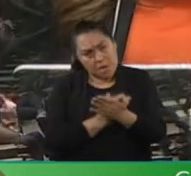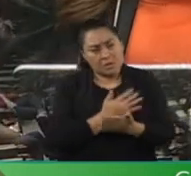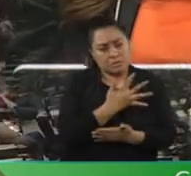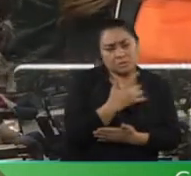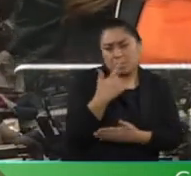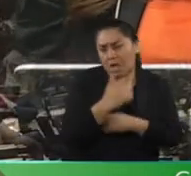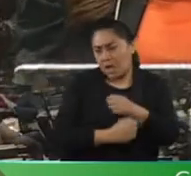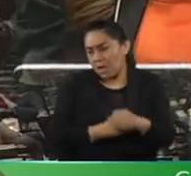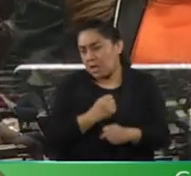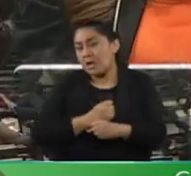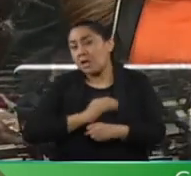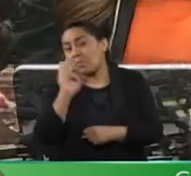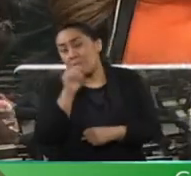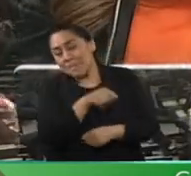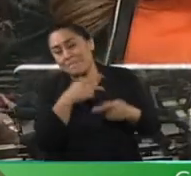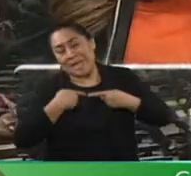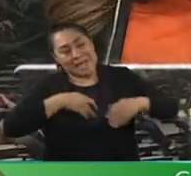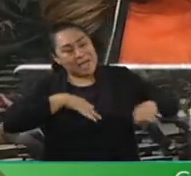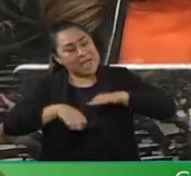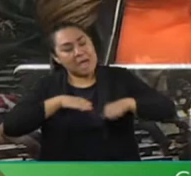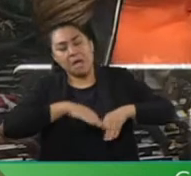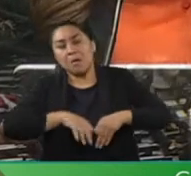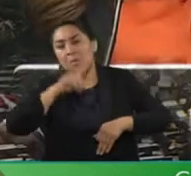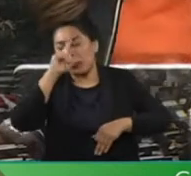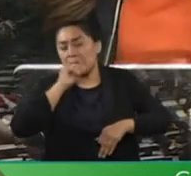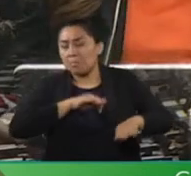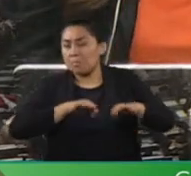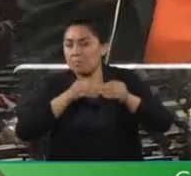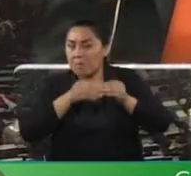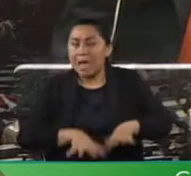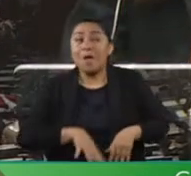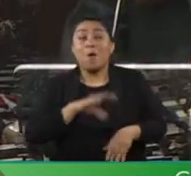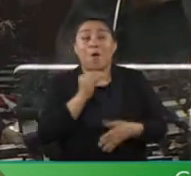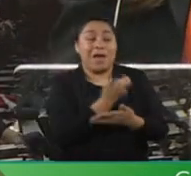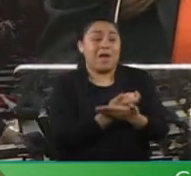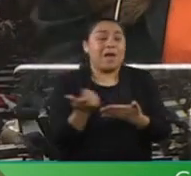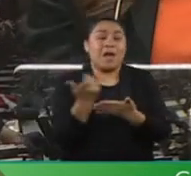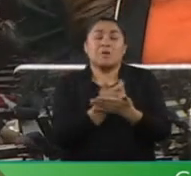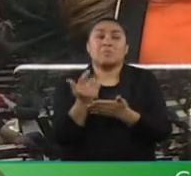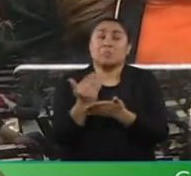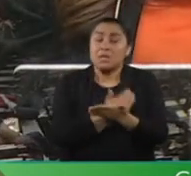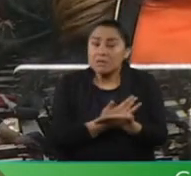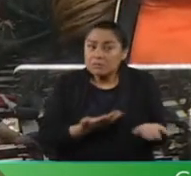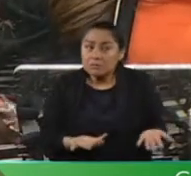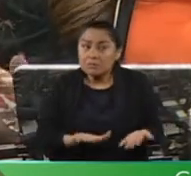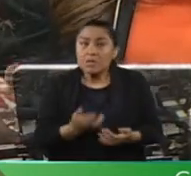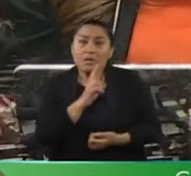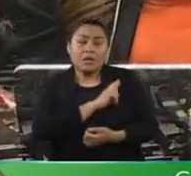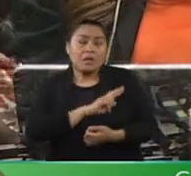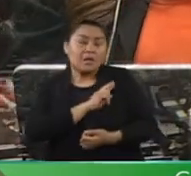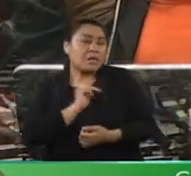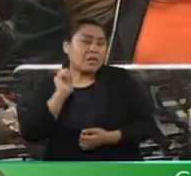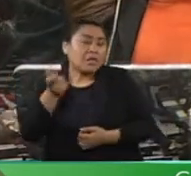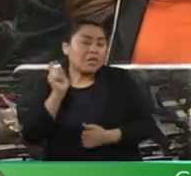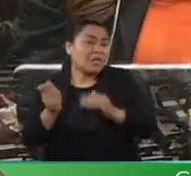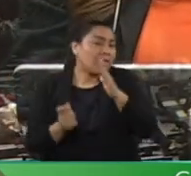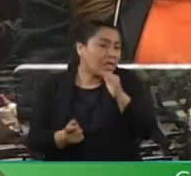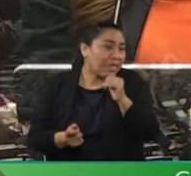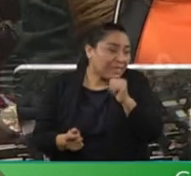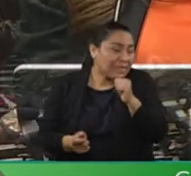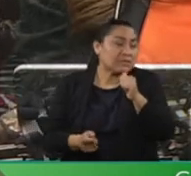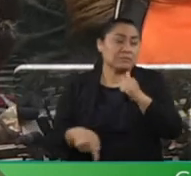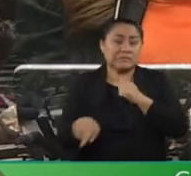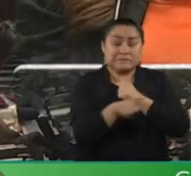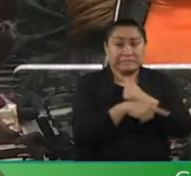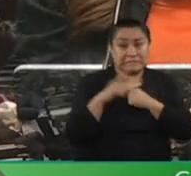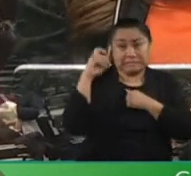un trabajador pierde su empleo o si sus ingresos disminuyen durante ese periodo? ¿Ya no podrá rentar? El riesgo de que muchos no puedan